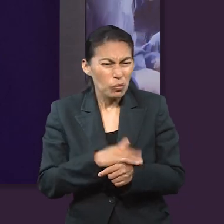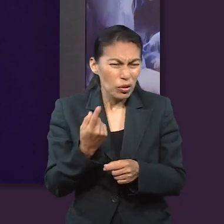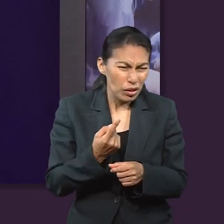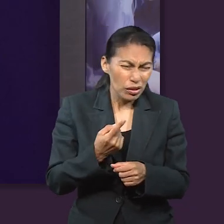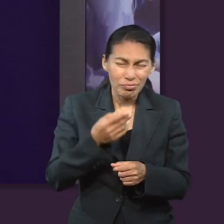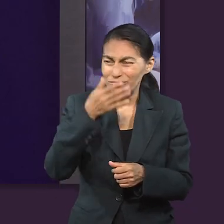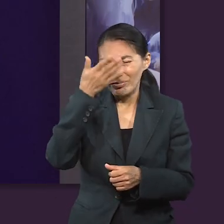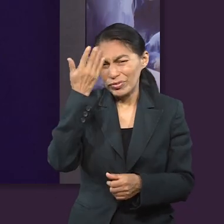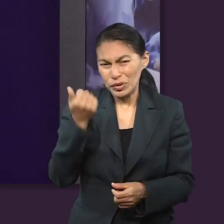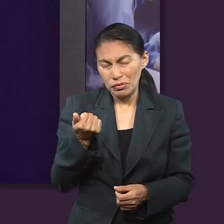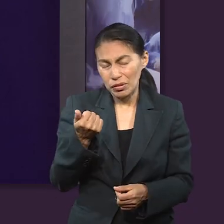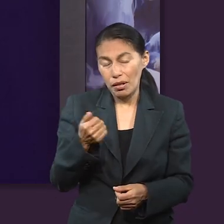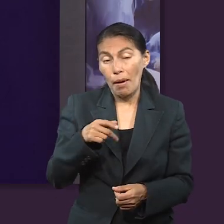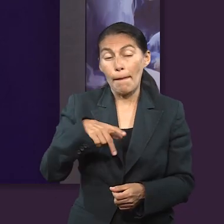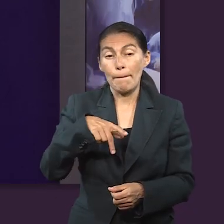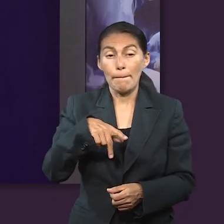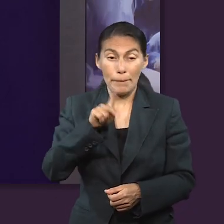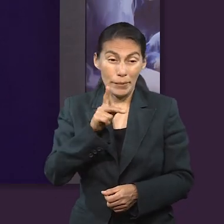no saber por qué,